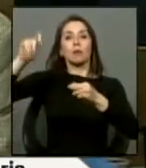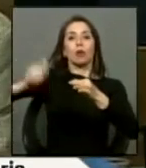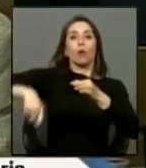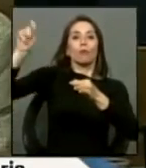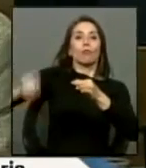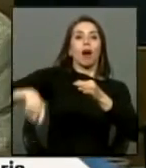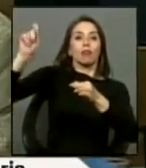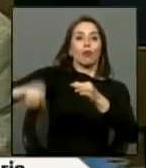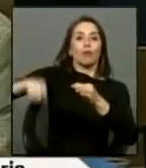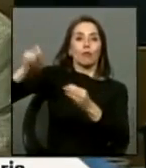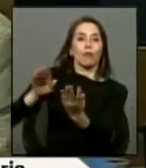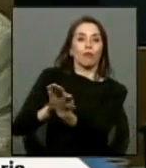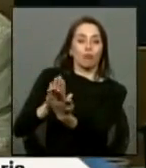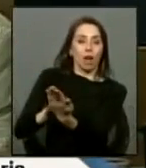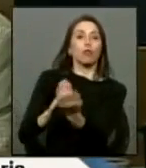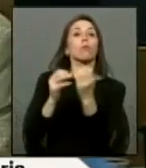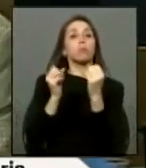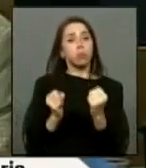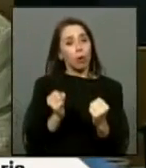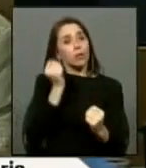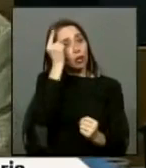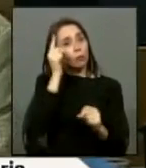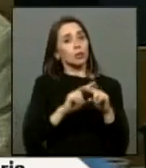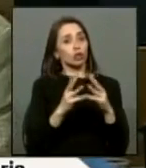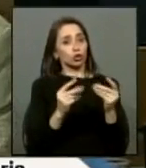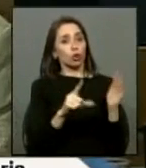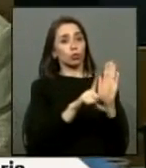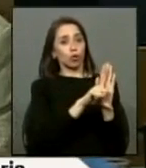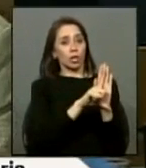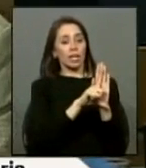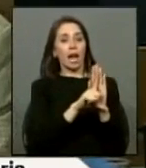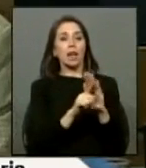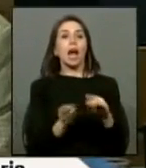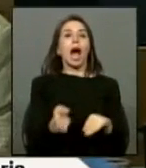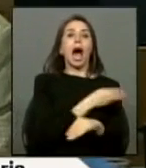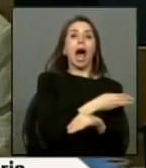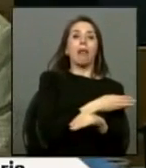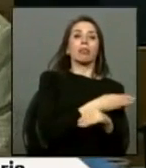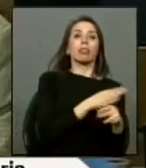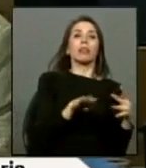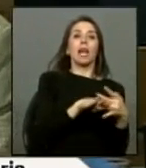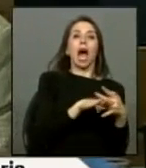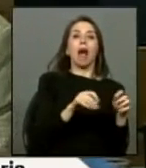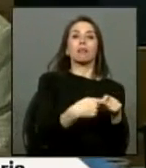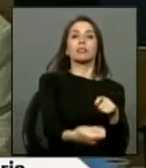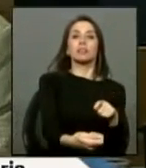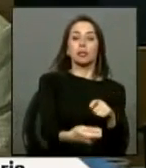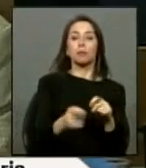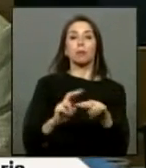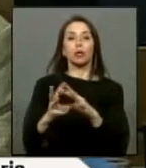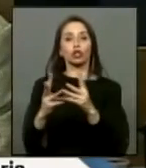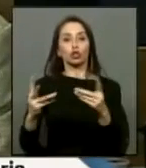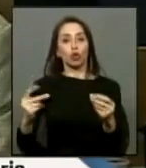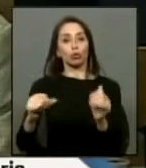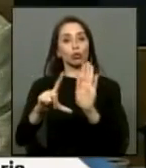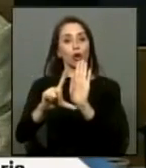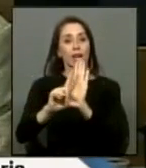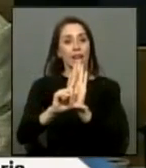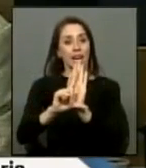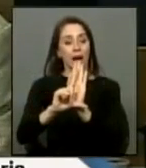estima que se pueden entender las soluciones legales como mero anticipo pero considera que la idea de una solución legal